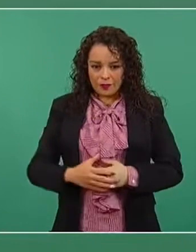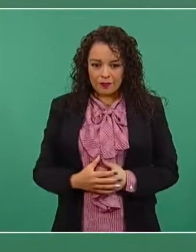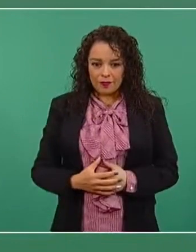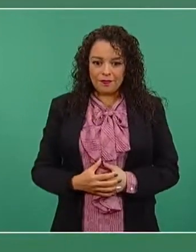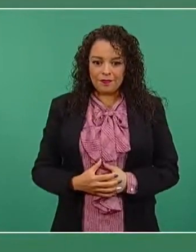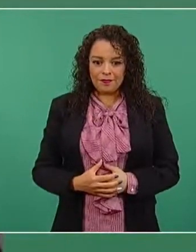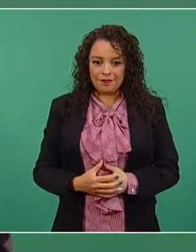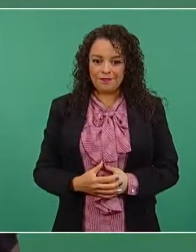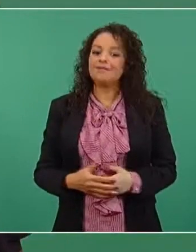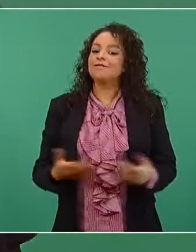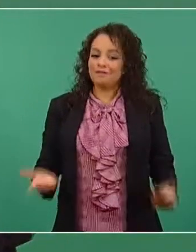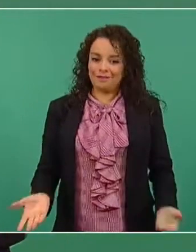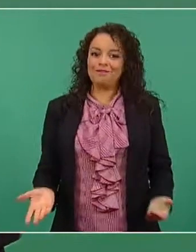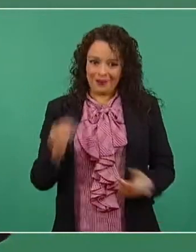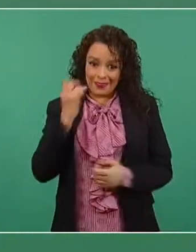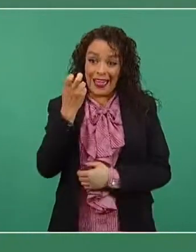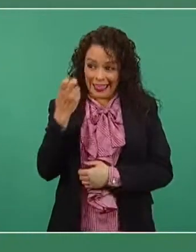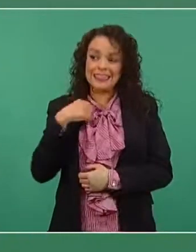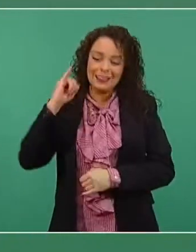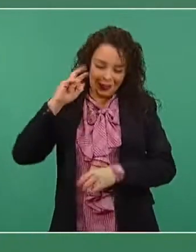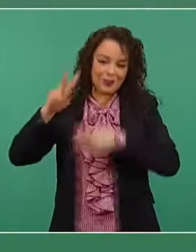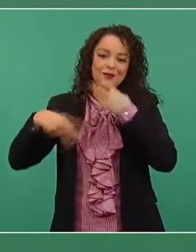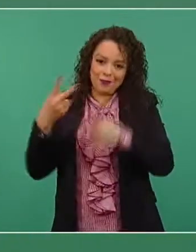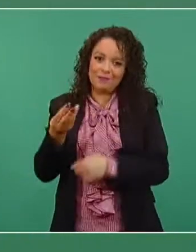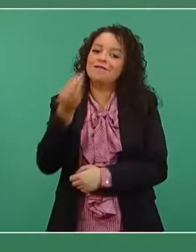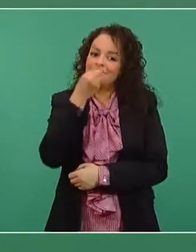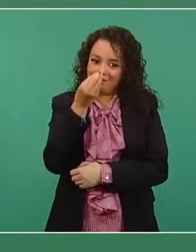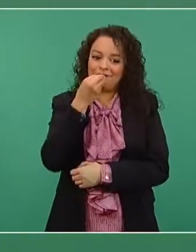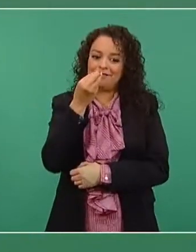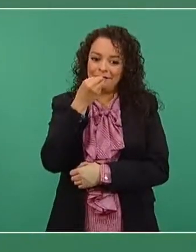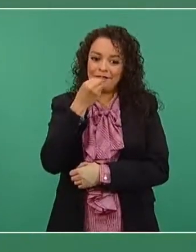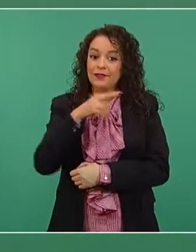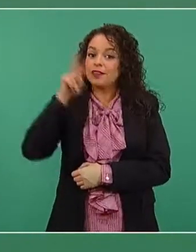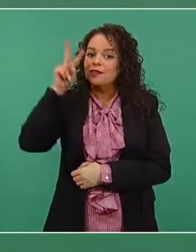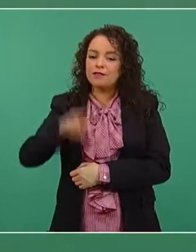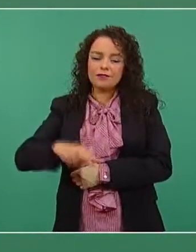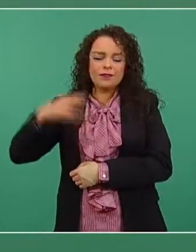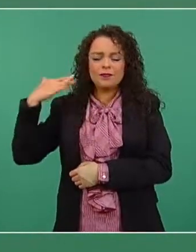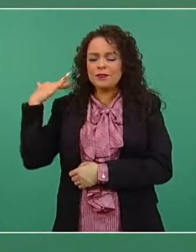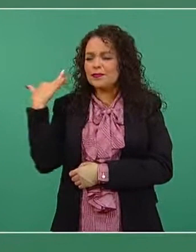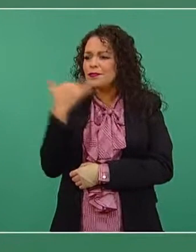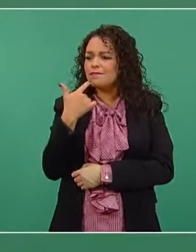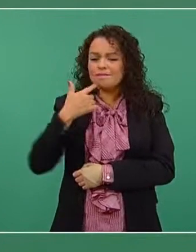Entonces, a eso sí voy. Y es muy buena comida.